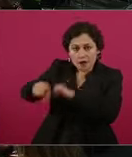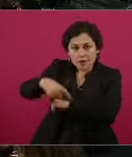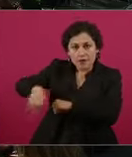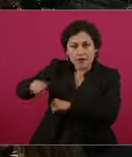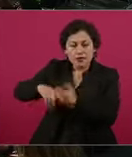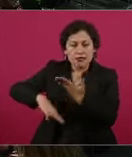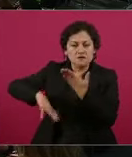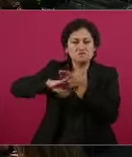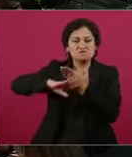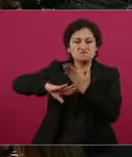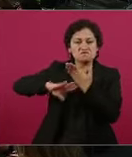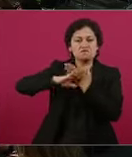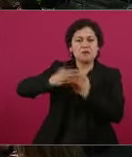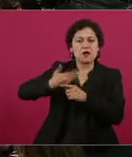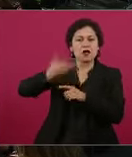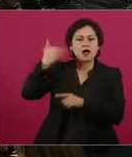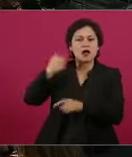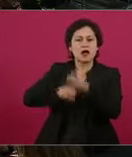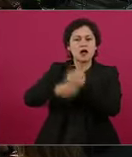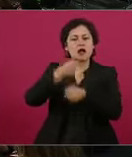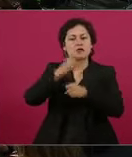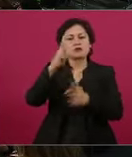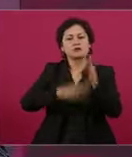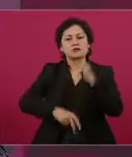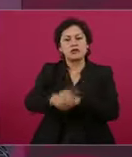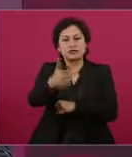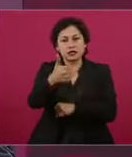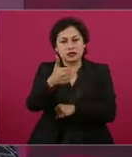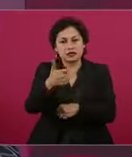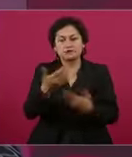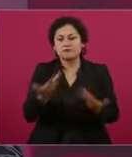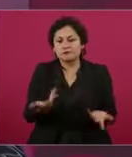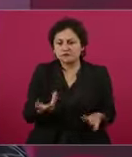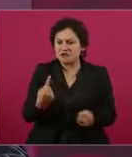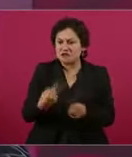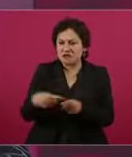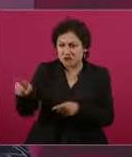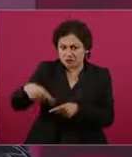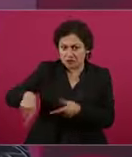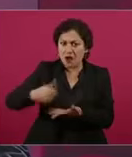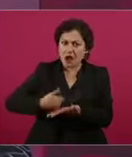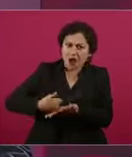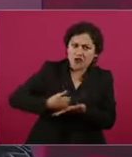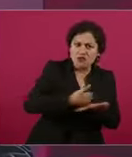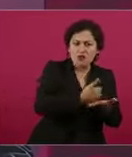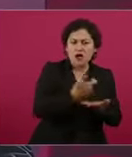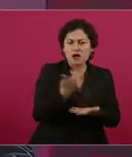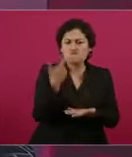del 2006, los que aportaron dinero para la guerra sucia,